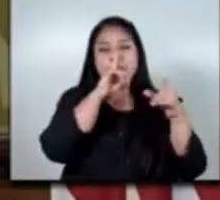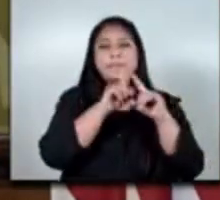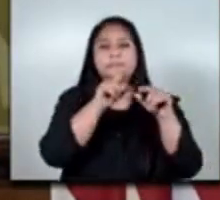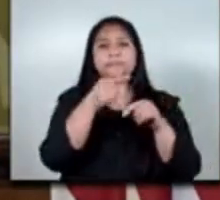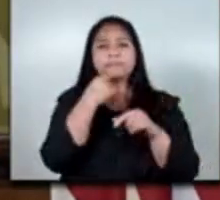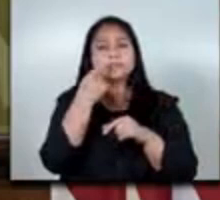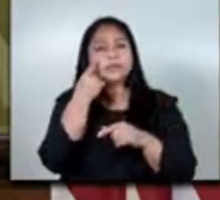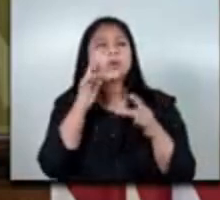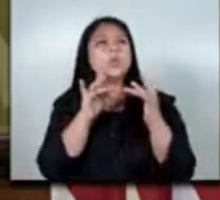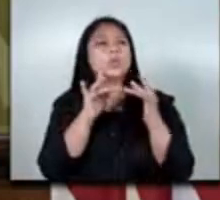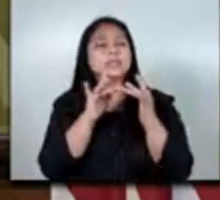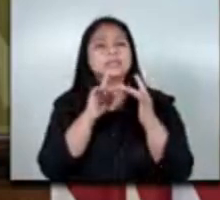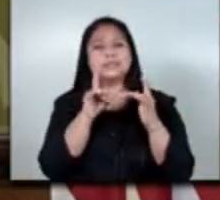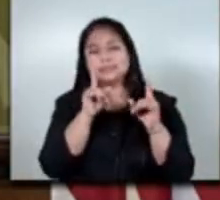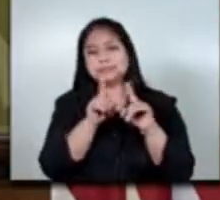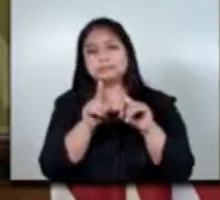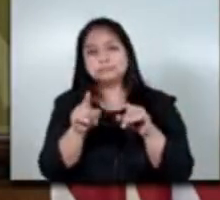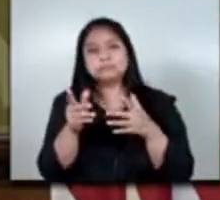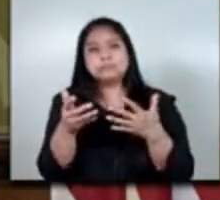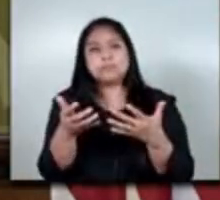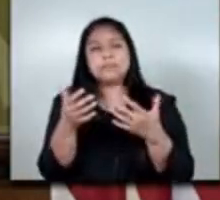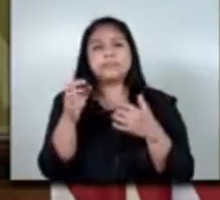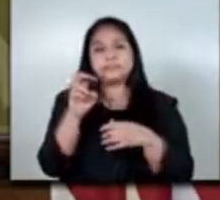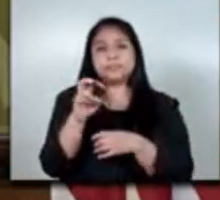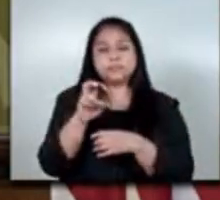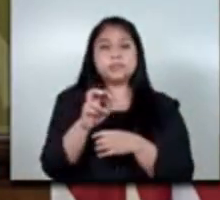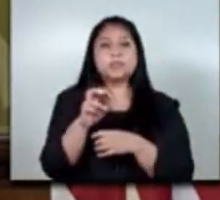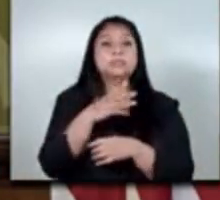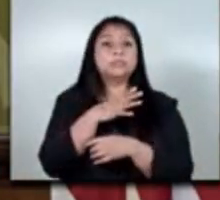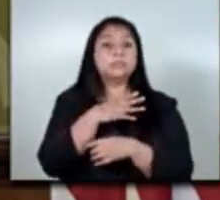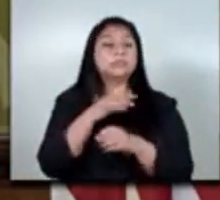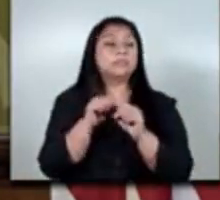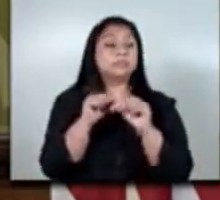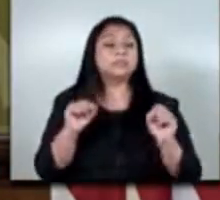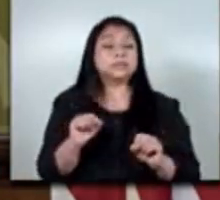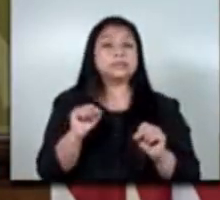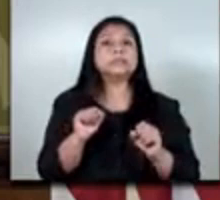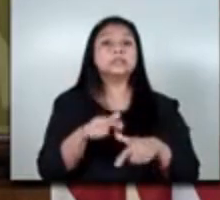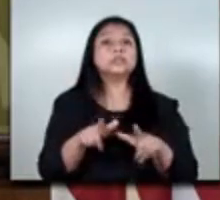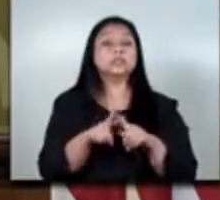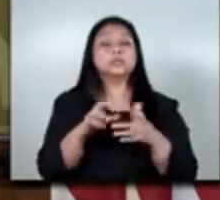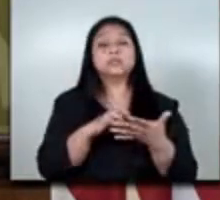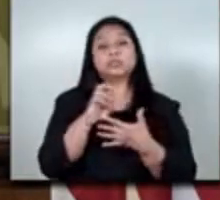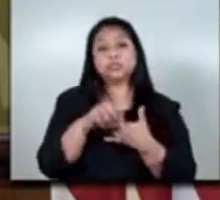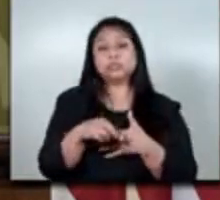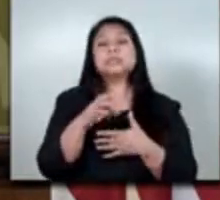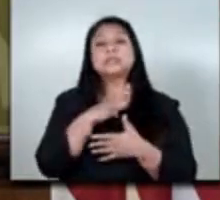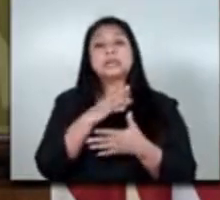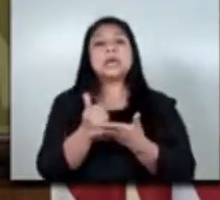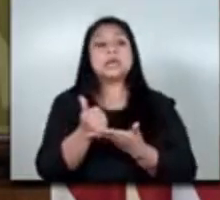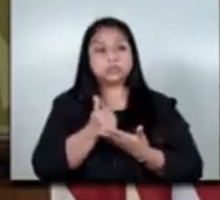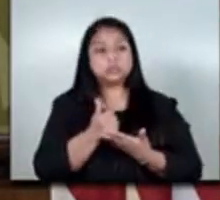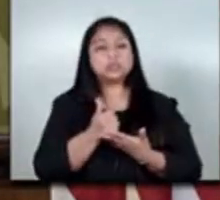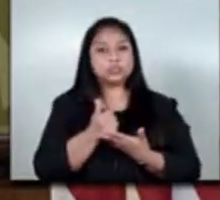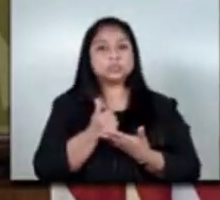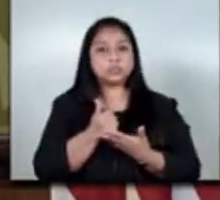siendo hecho es realmente necesario tener los sistemas en lugar y este programa ayuda en hacer